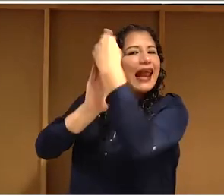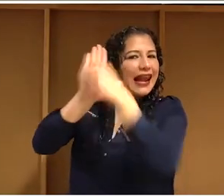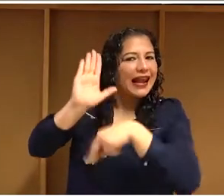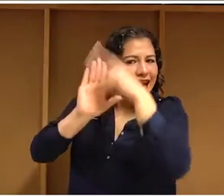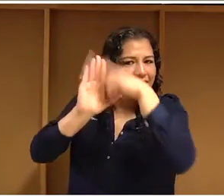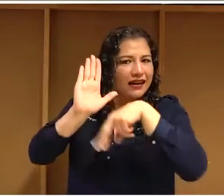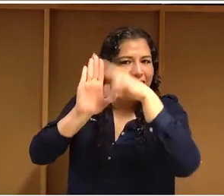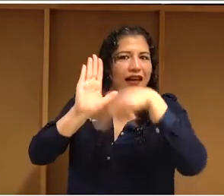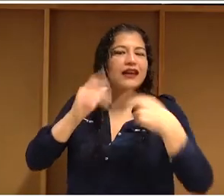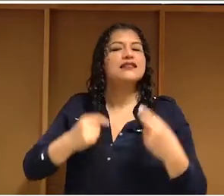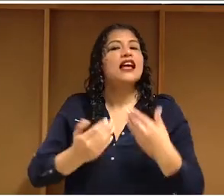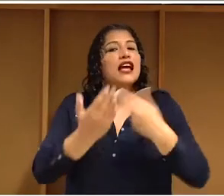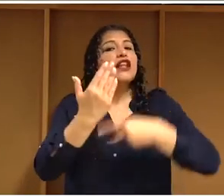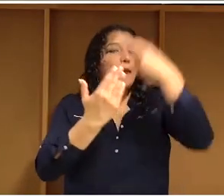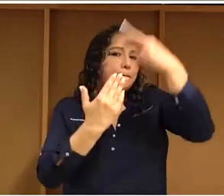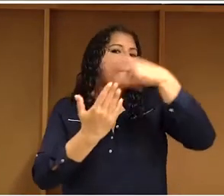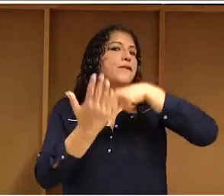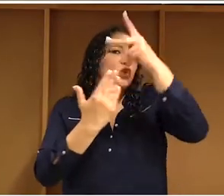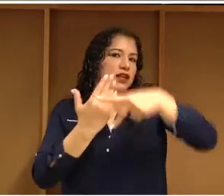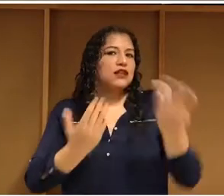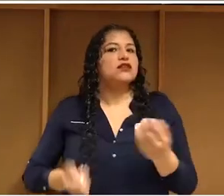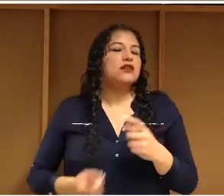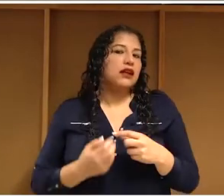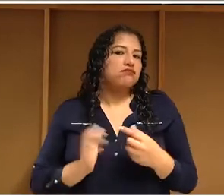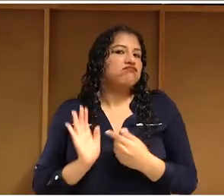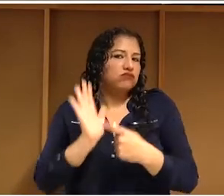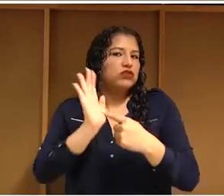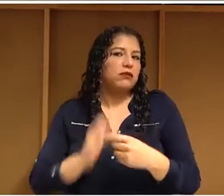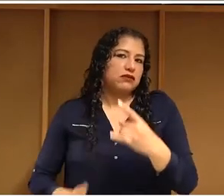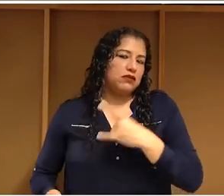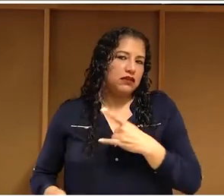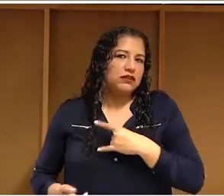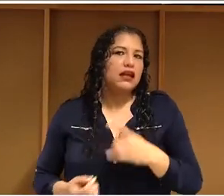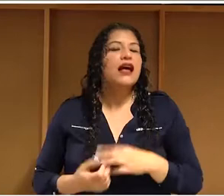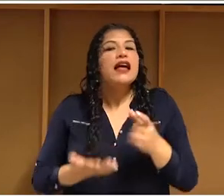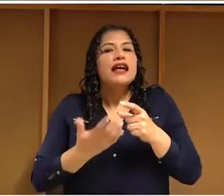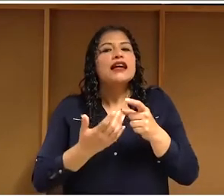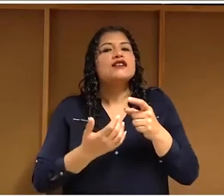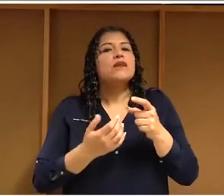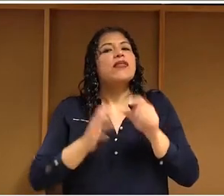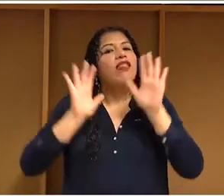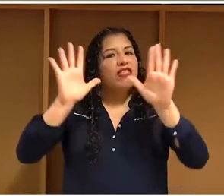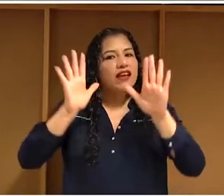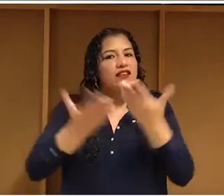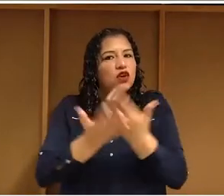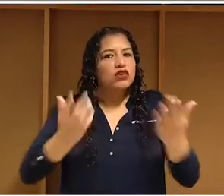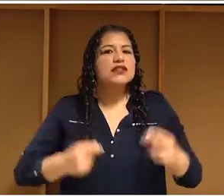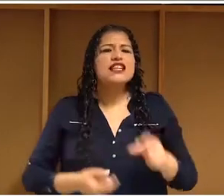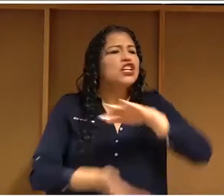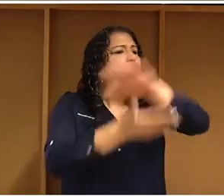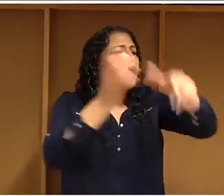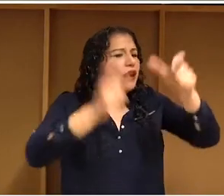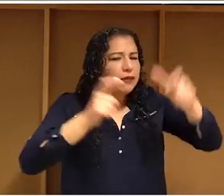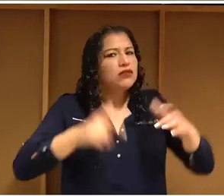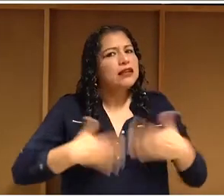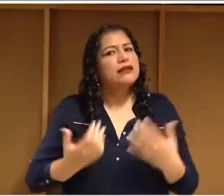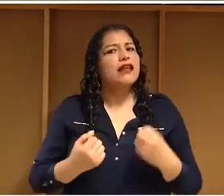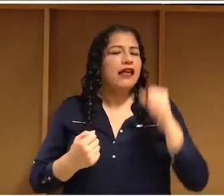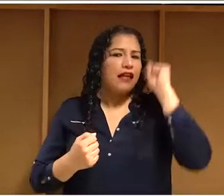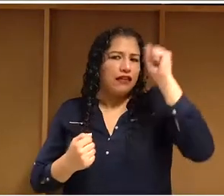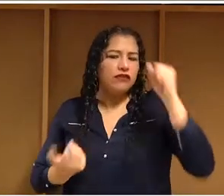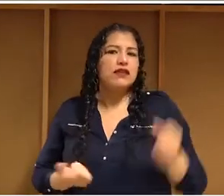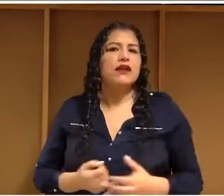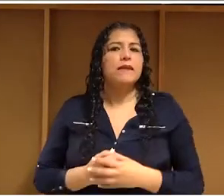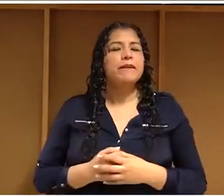que presentamos el año pasado que se llama 10 derechos digitales que todo peruano debe defender. Y lo que hicimos fue barrer toda la legislación